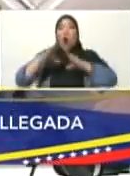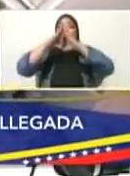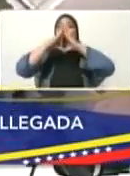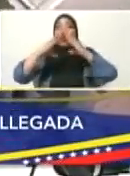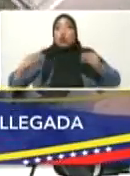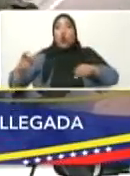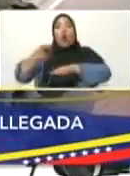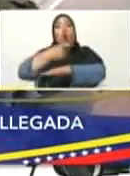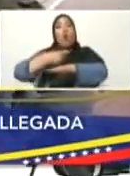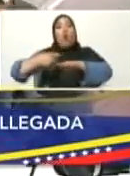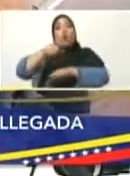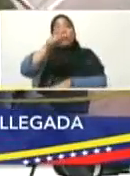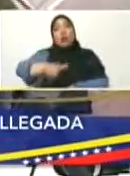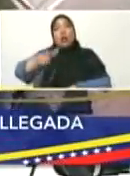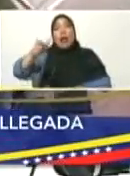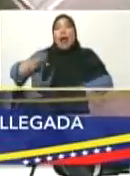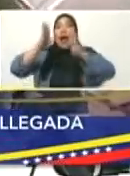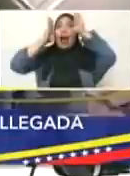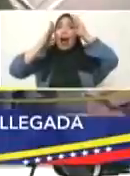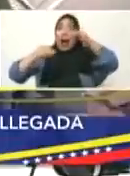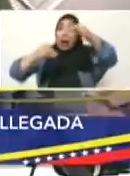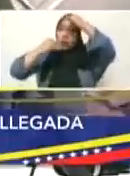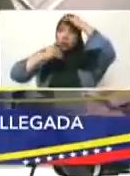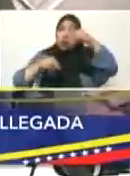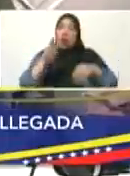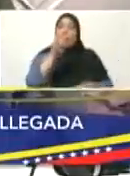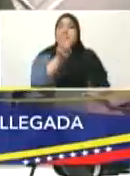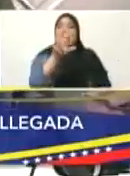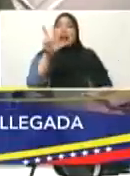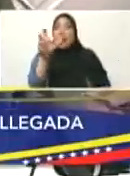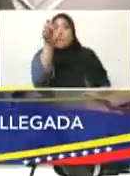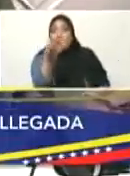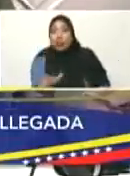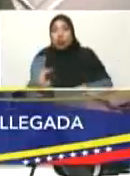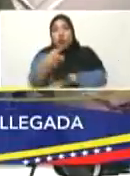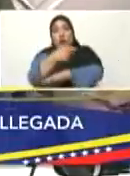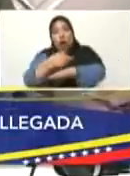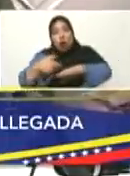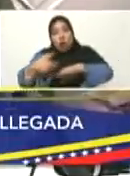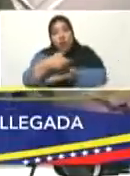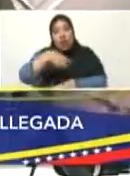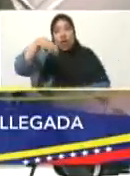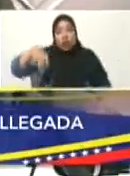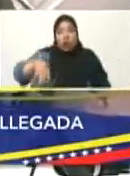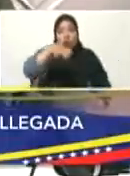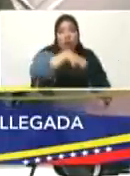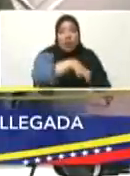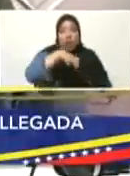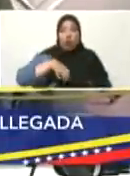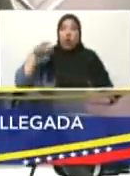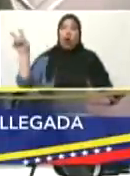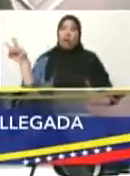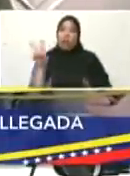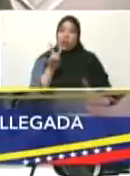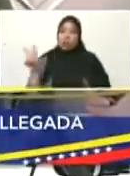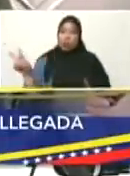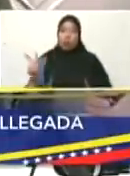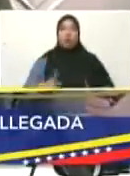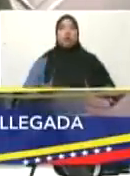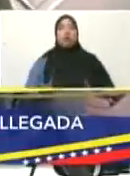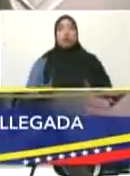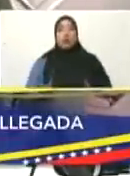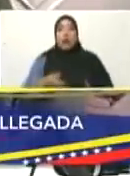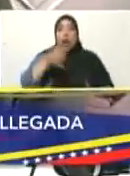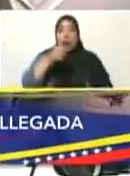gobernadores. Atención, los 23 gobernadores del país. Hemos tenido previo alguna